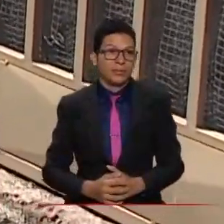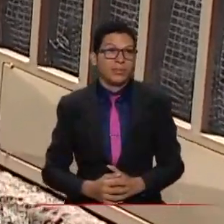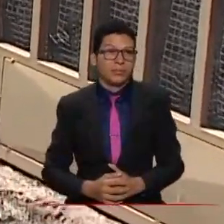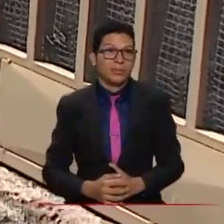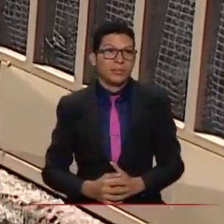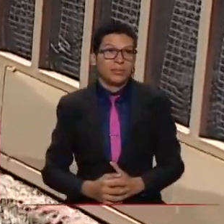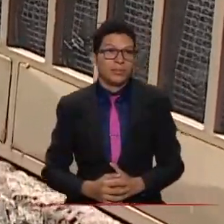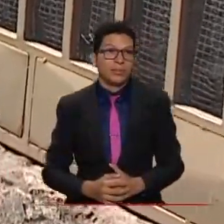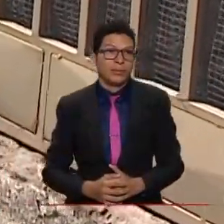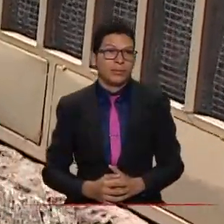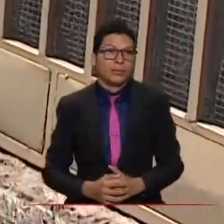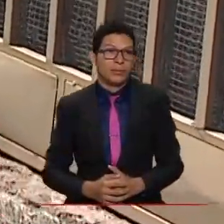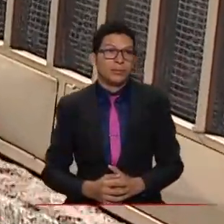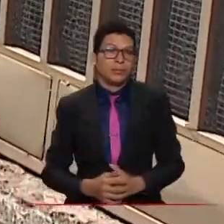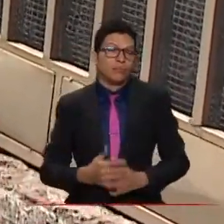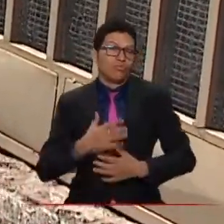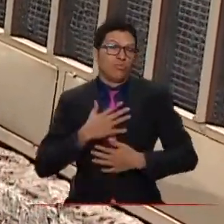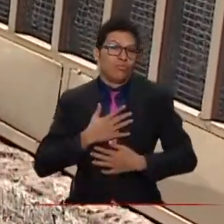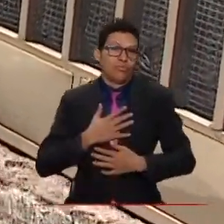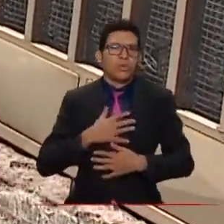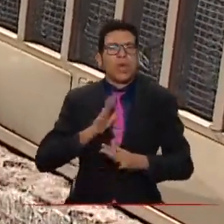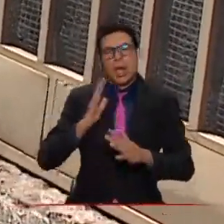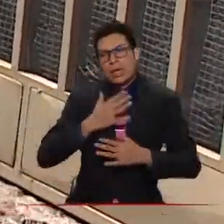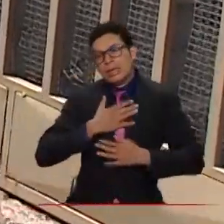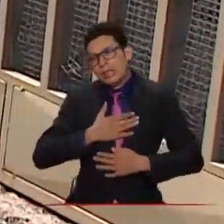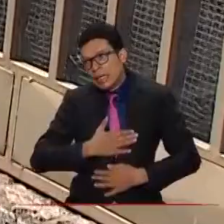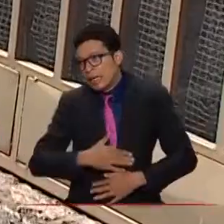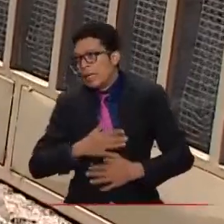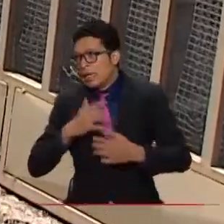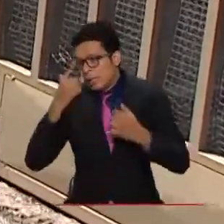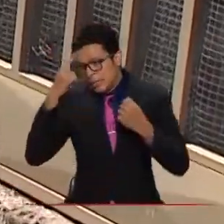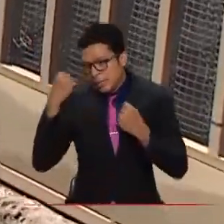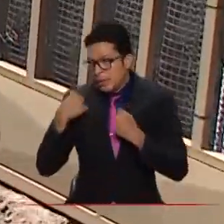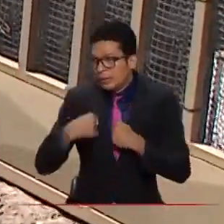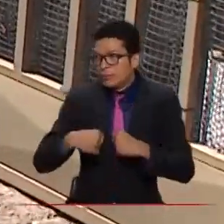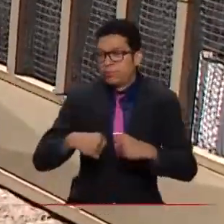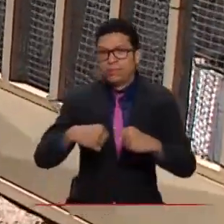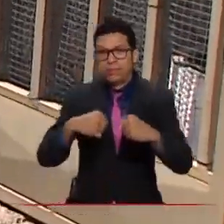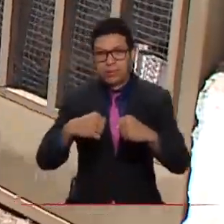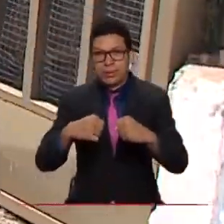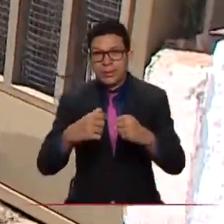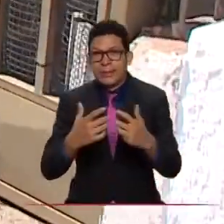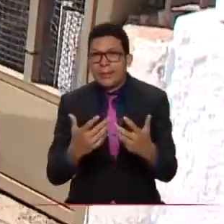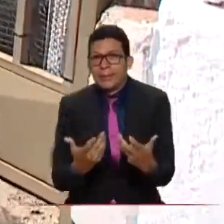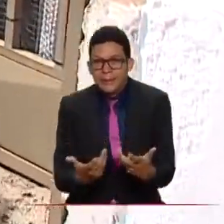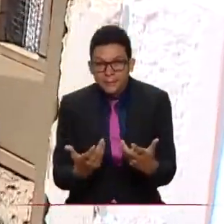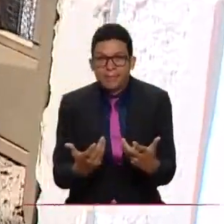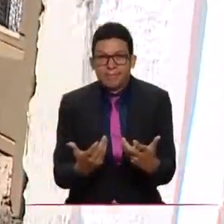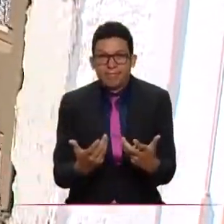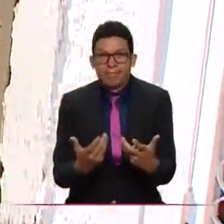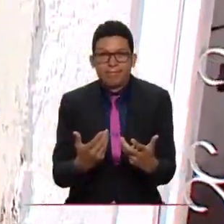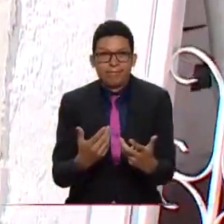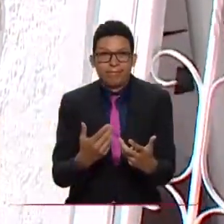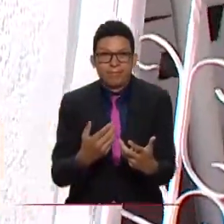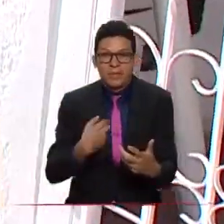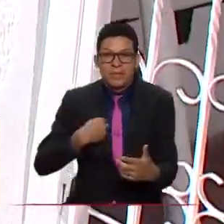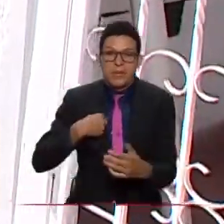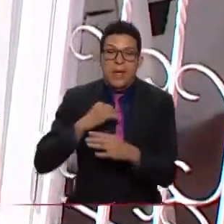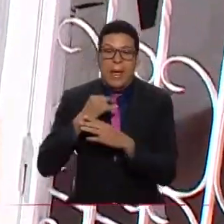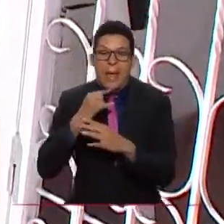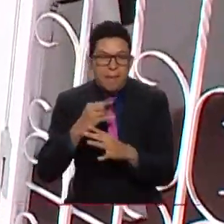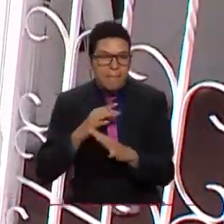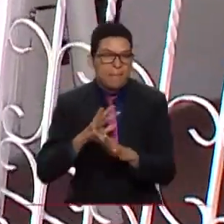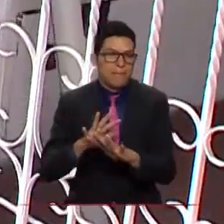claro. Uno procura estar lo más tranquilo posible, lo más imposible, pero uno no mienta a madres,